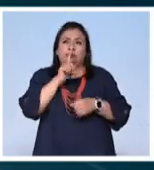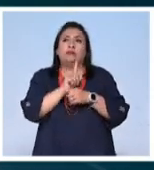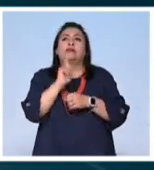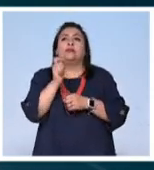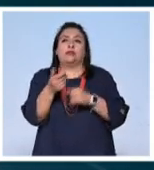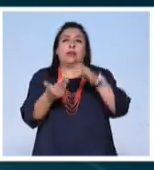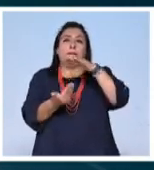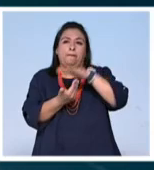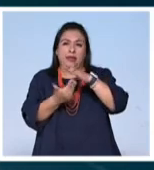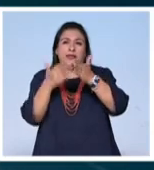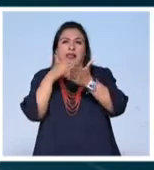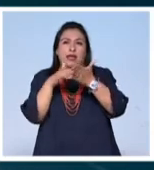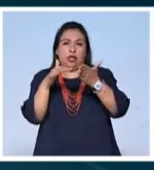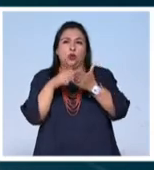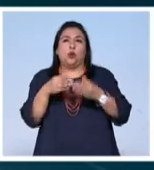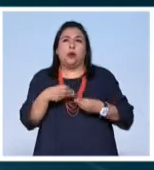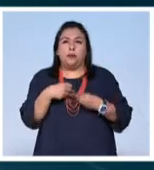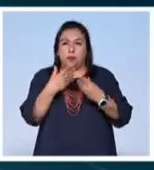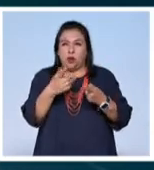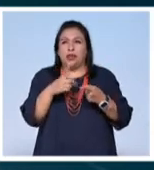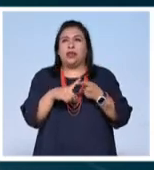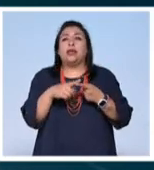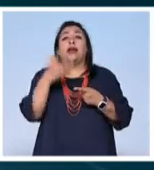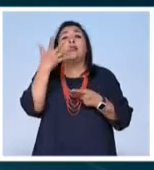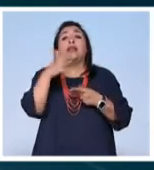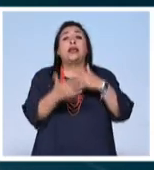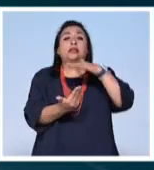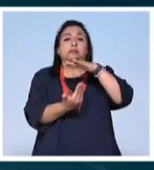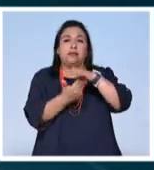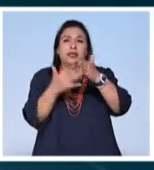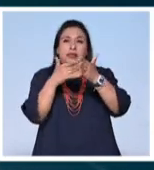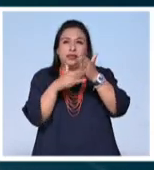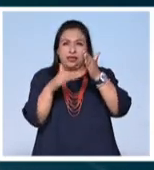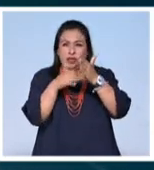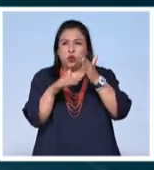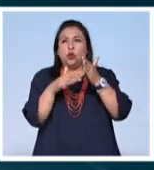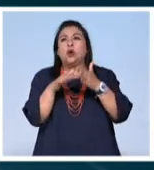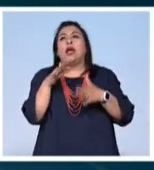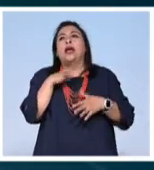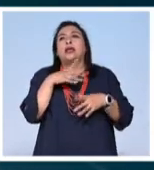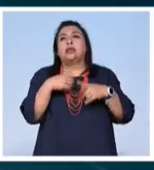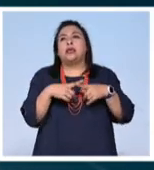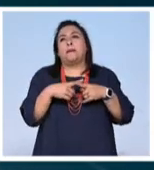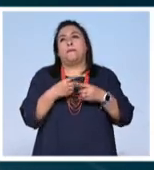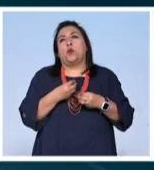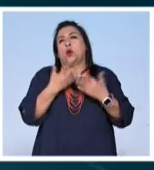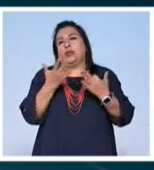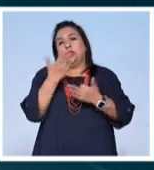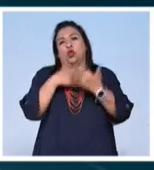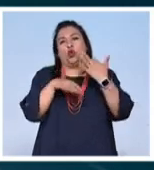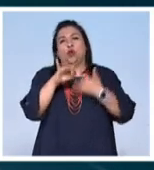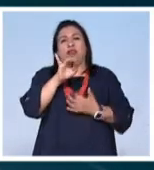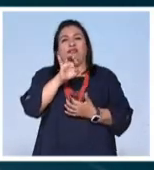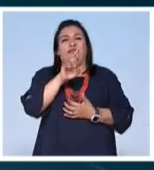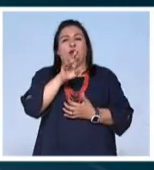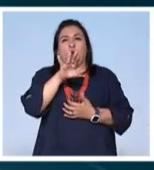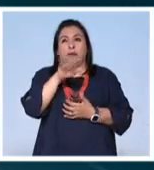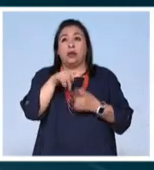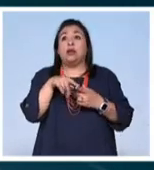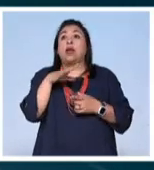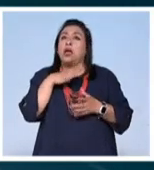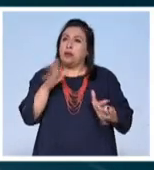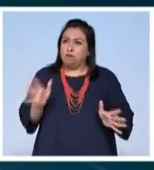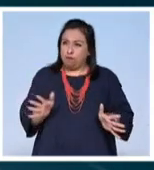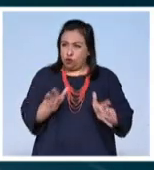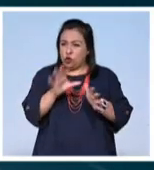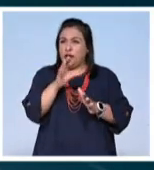las mesas de lectura poética. Son diez mesas de lectura en donde intervienen poetas de toda Iberoamérica. Ha sido el